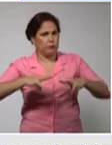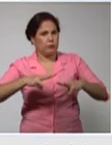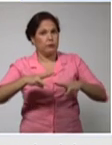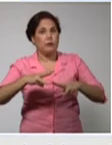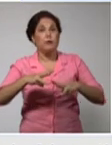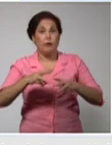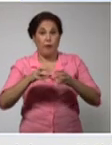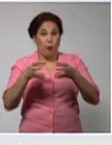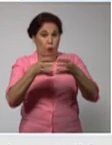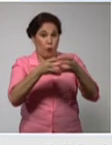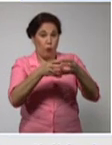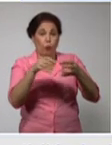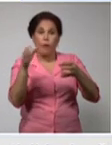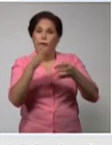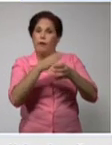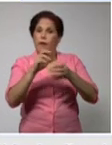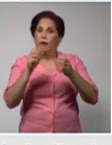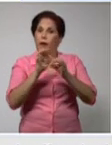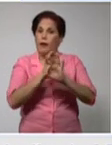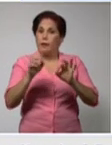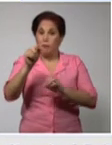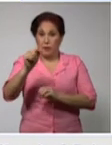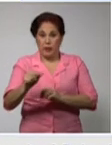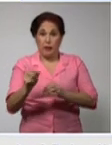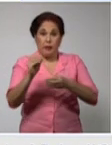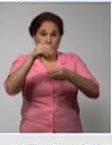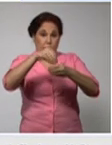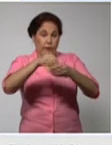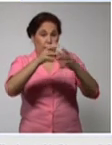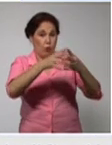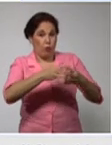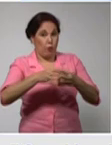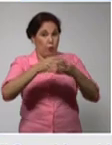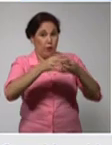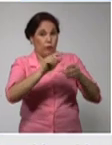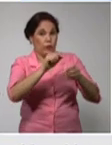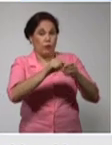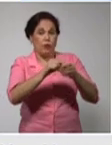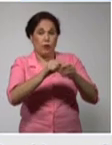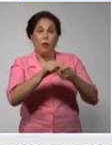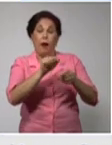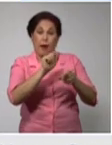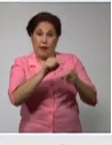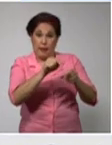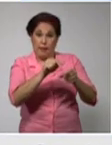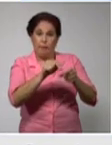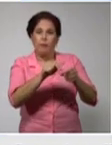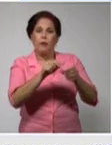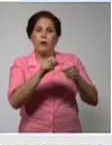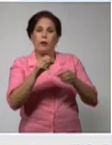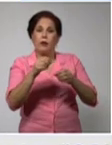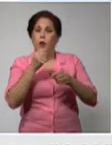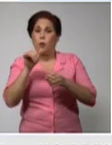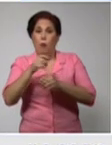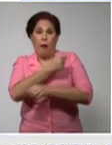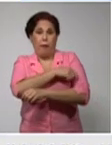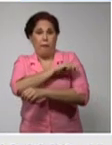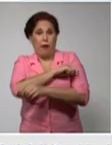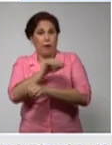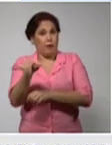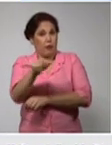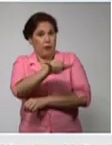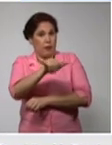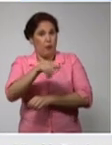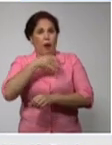multiinstitucional liderada por científicos de la Universidad Complutense y el Hospital Clínico San Carlos de Madrid y dice bueno